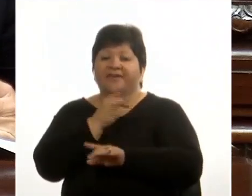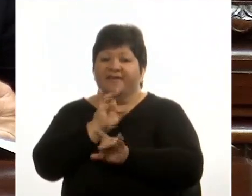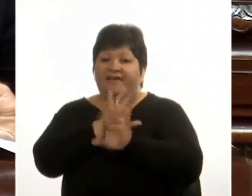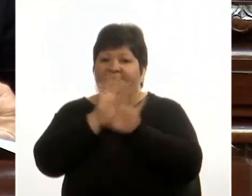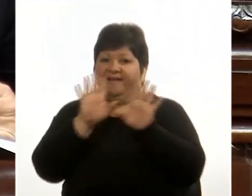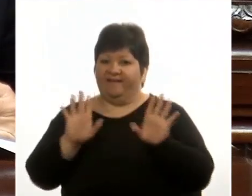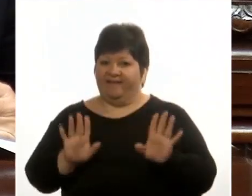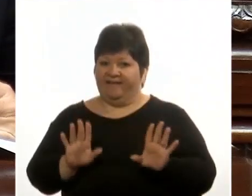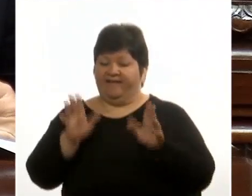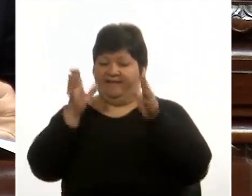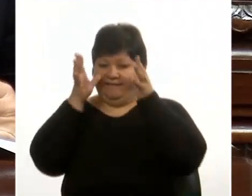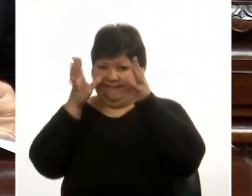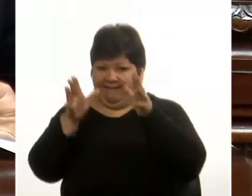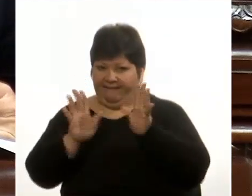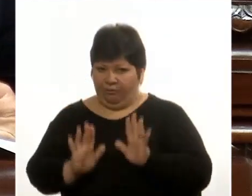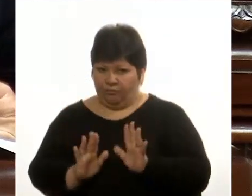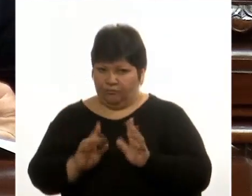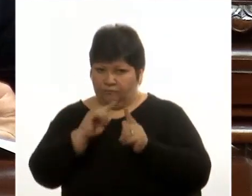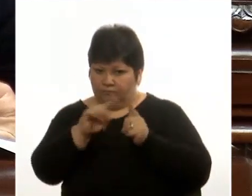los riesgos que existen en estos casos.